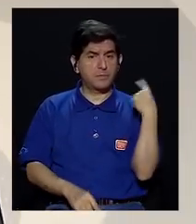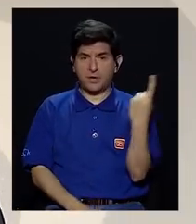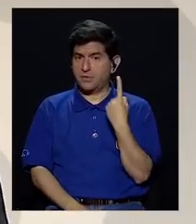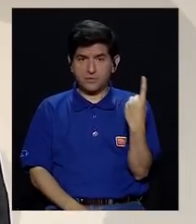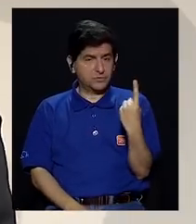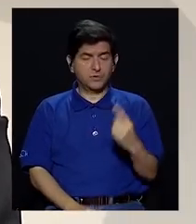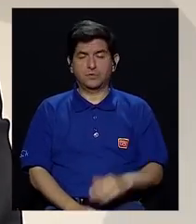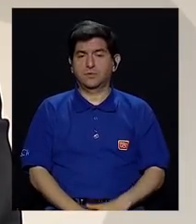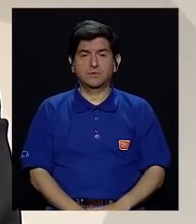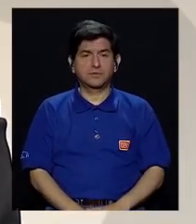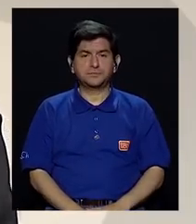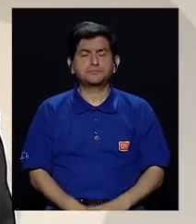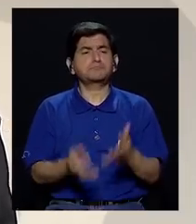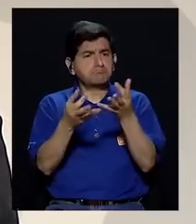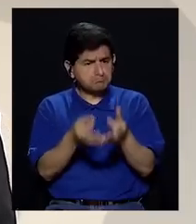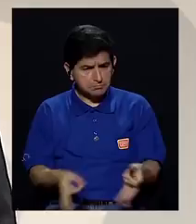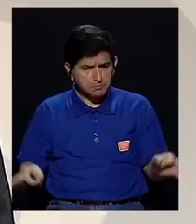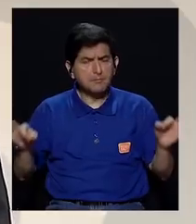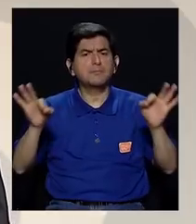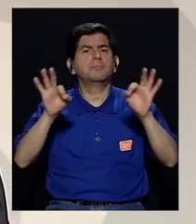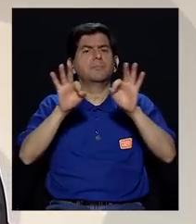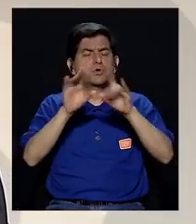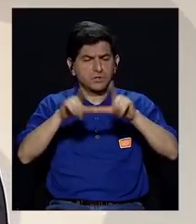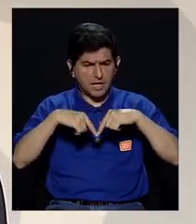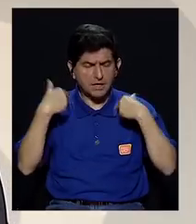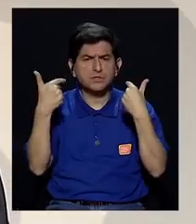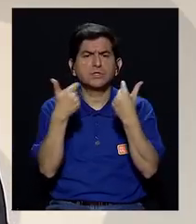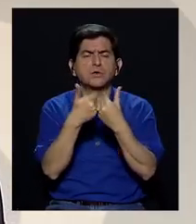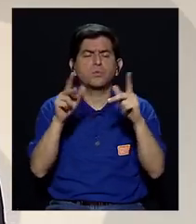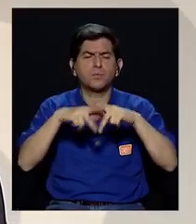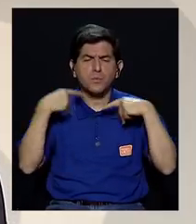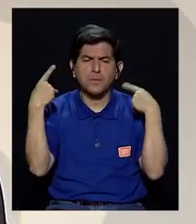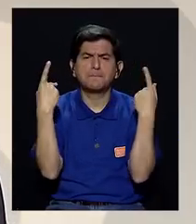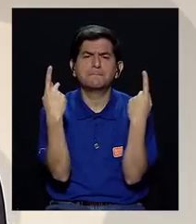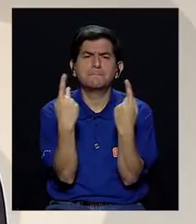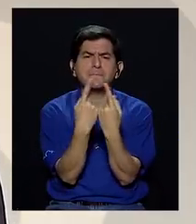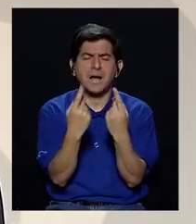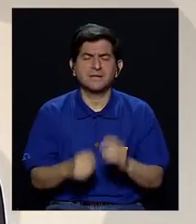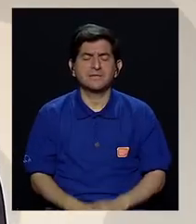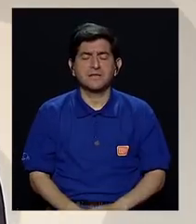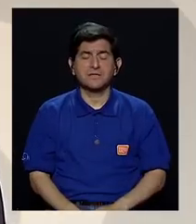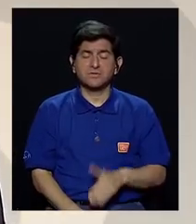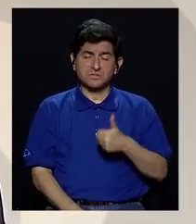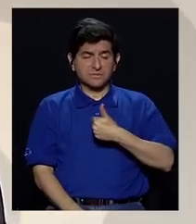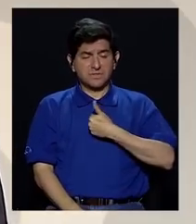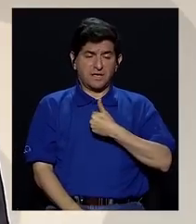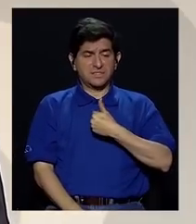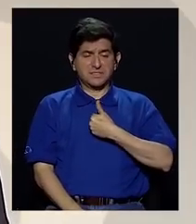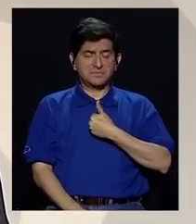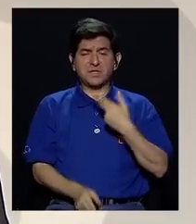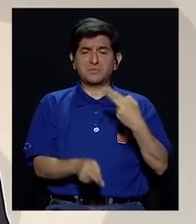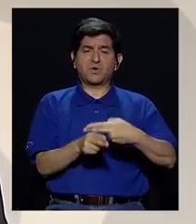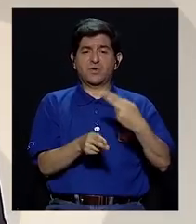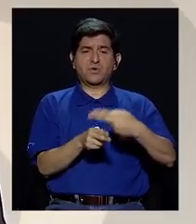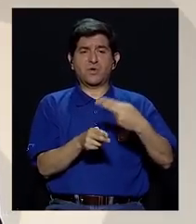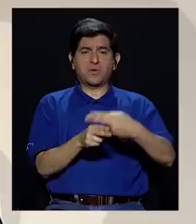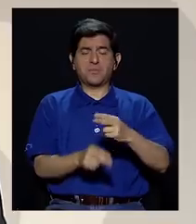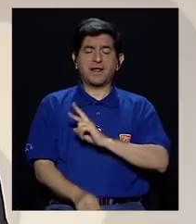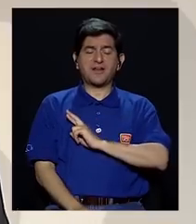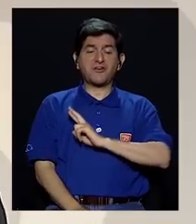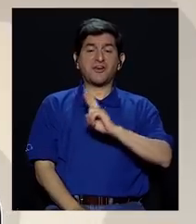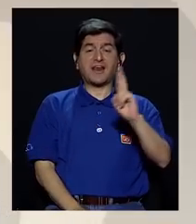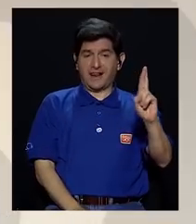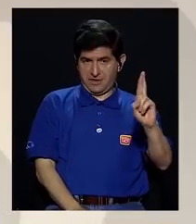son los únicos. Hay un importante grupo de partidos que se autoseñalan como